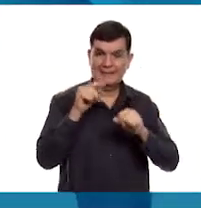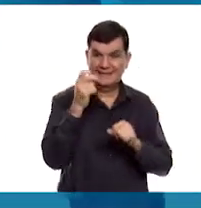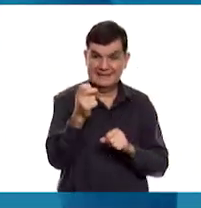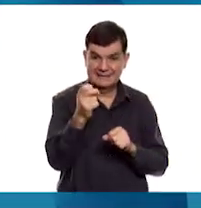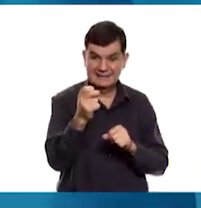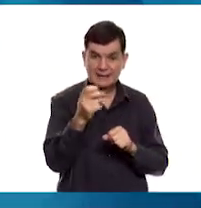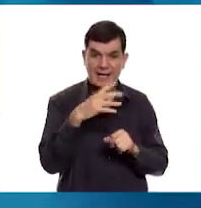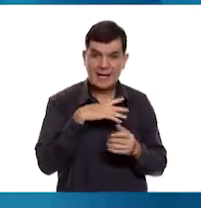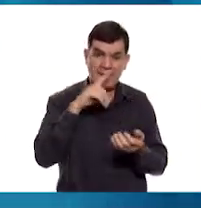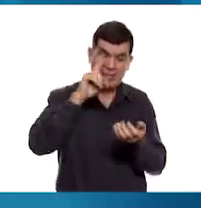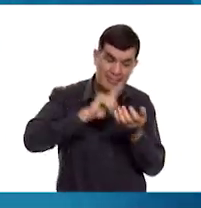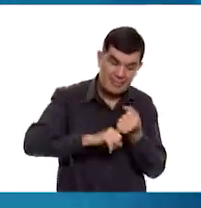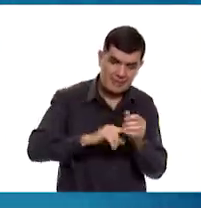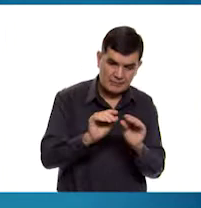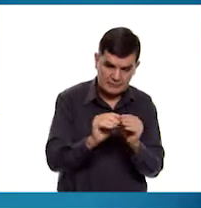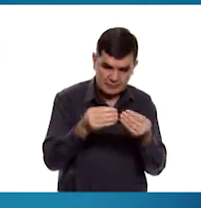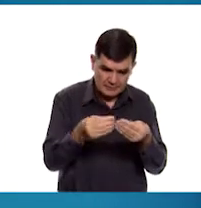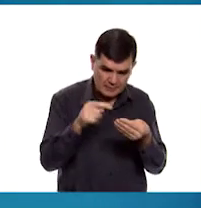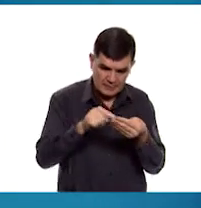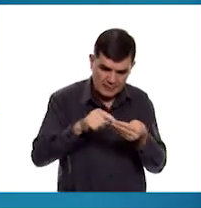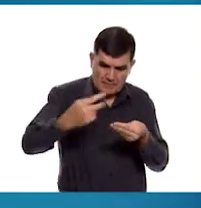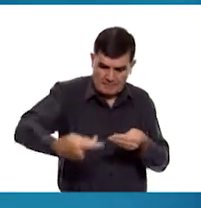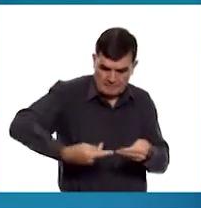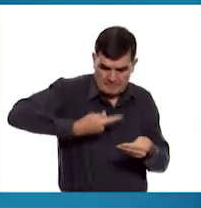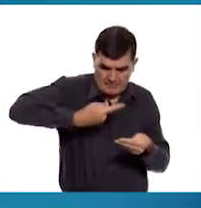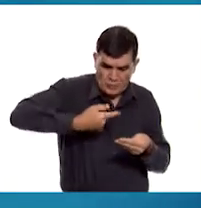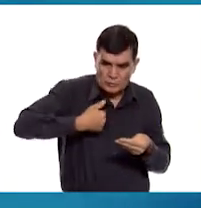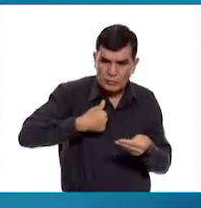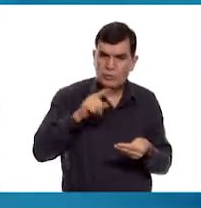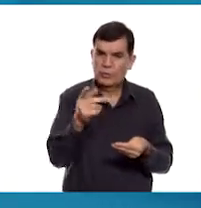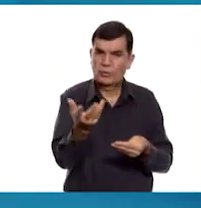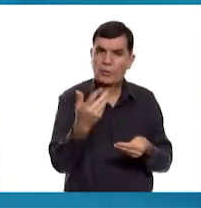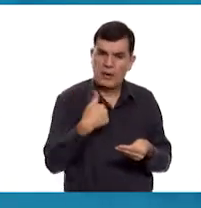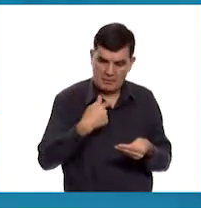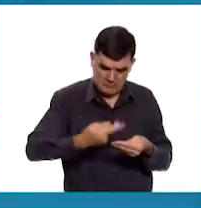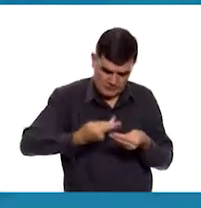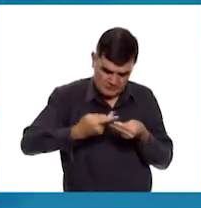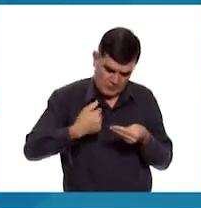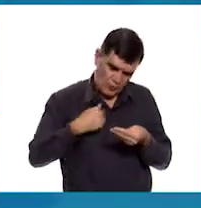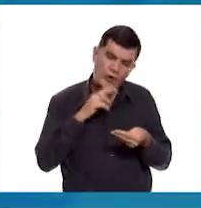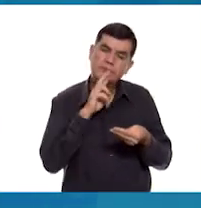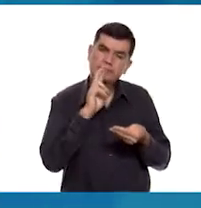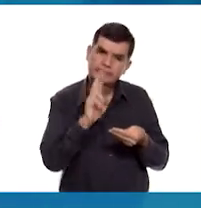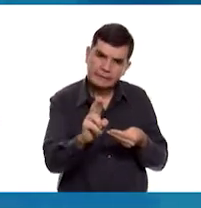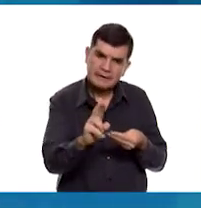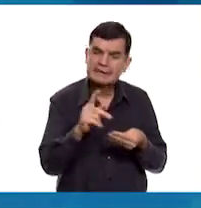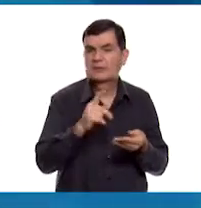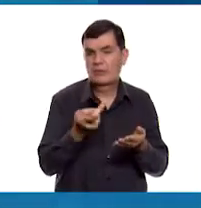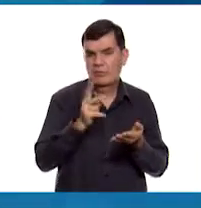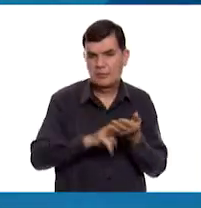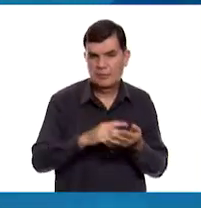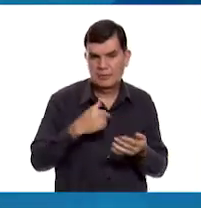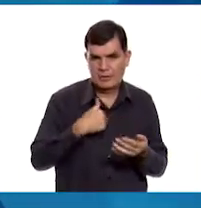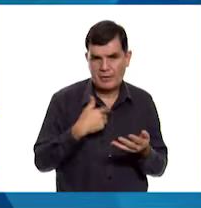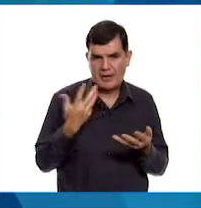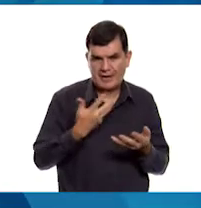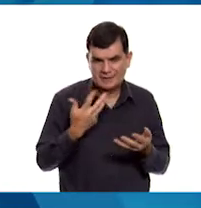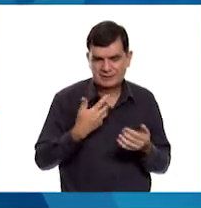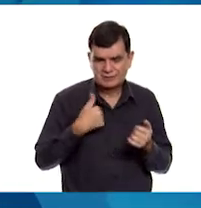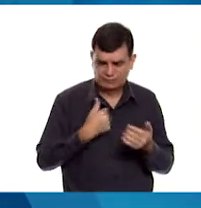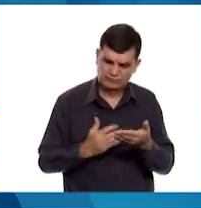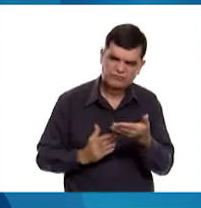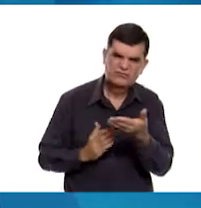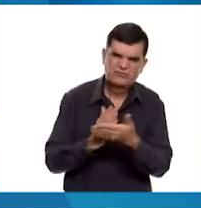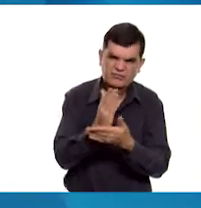globos contienen una pregunta que ustedes me van a contestar y, aparte, les voy a hacer un